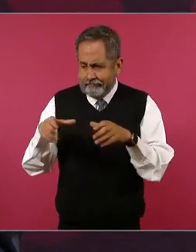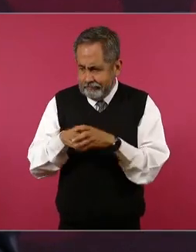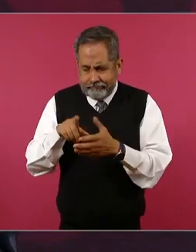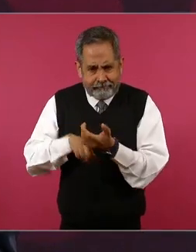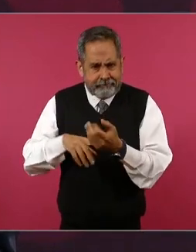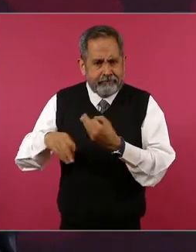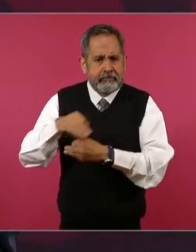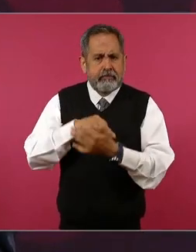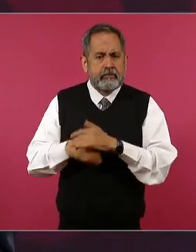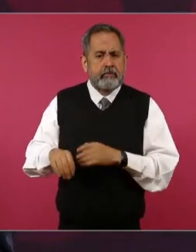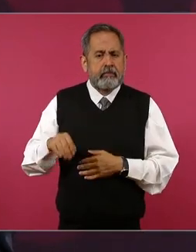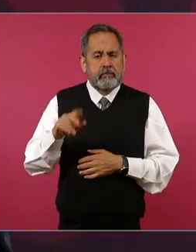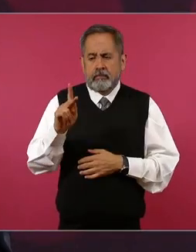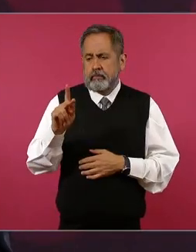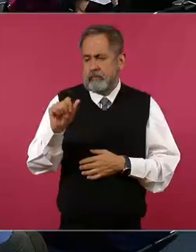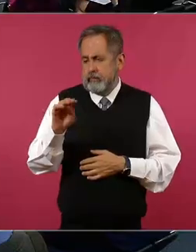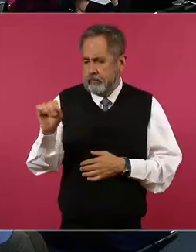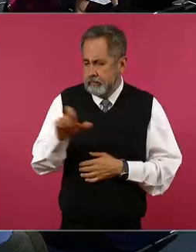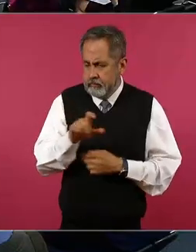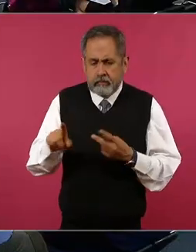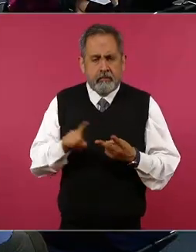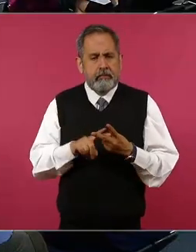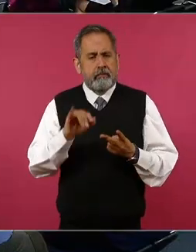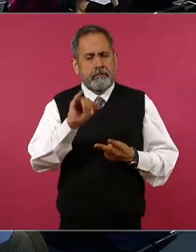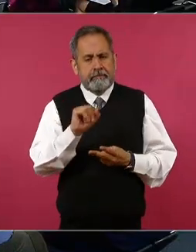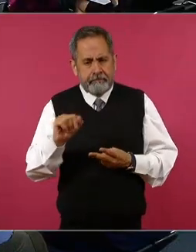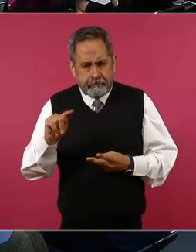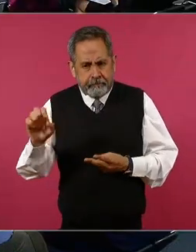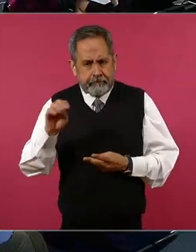petroleros con los trabajadores de la salud